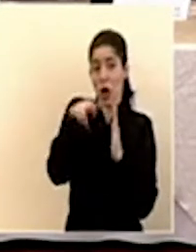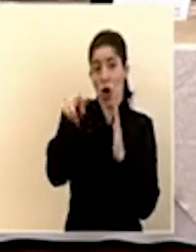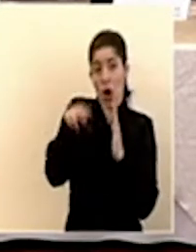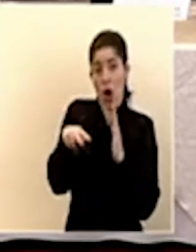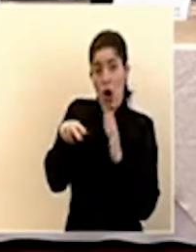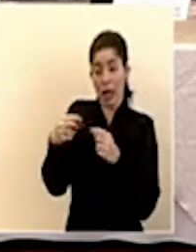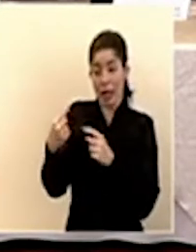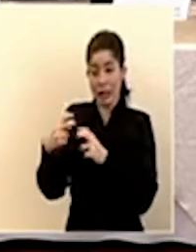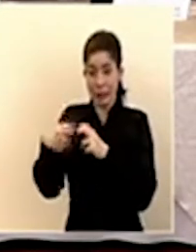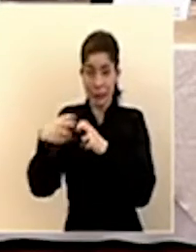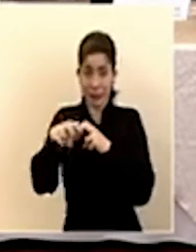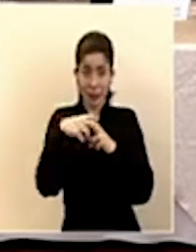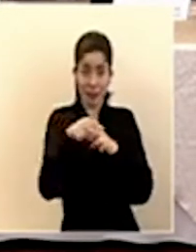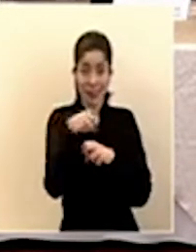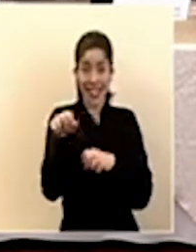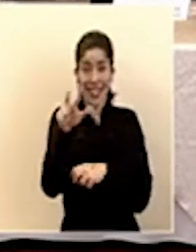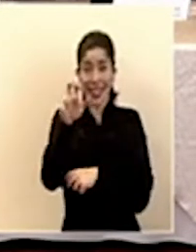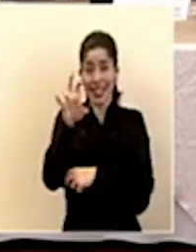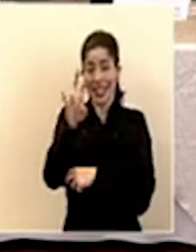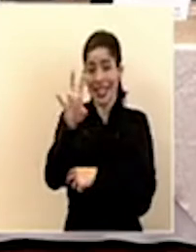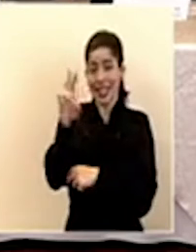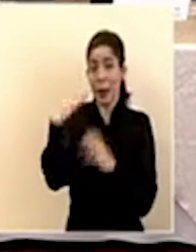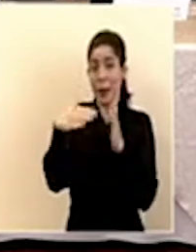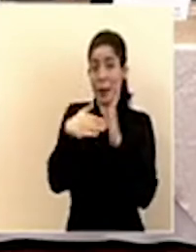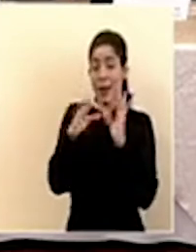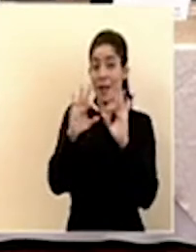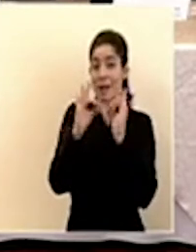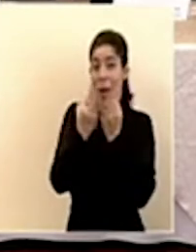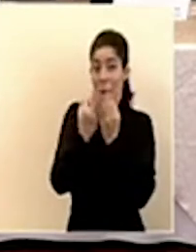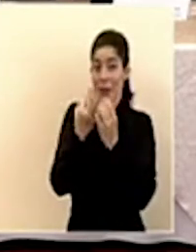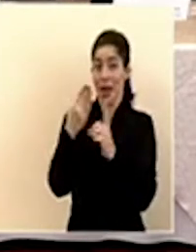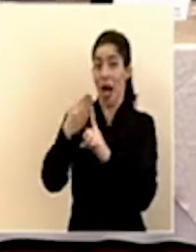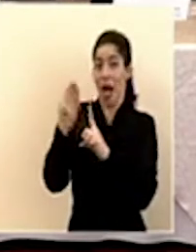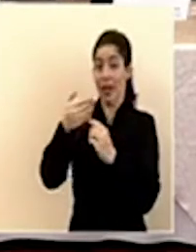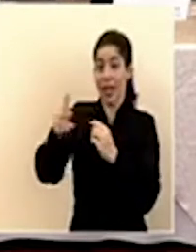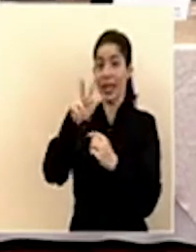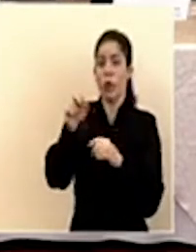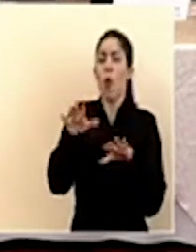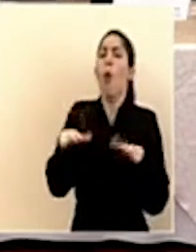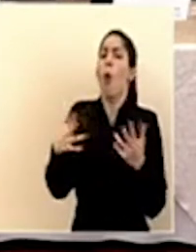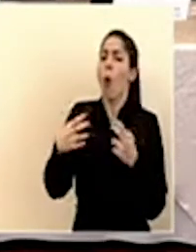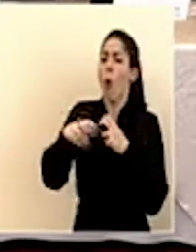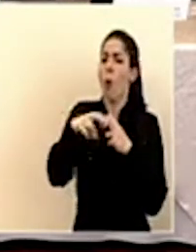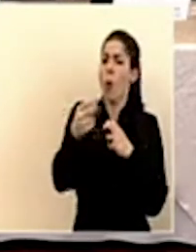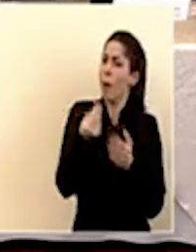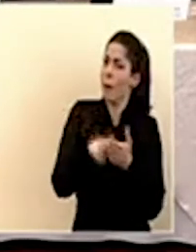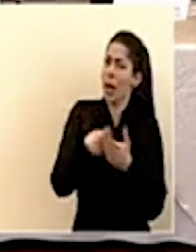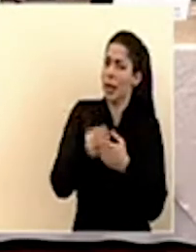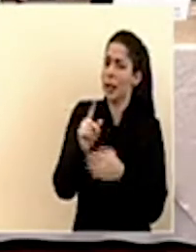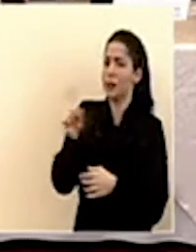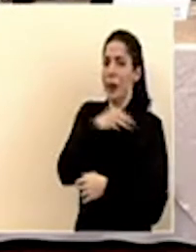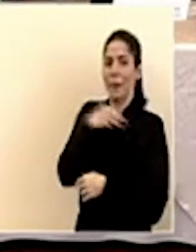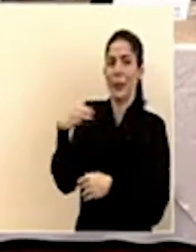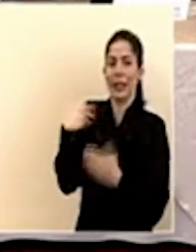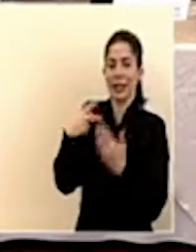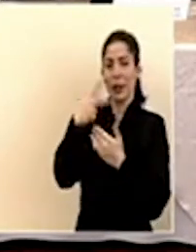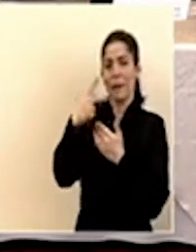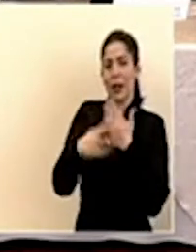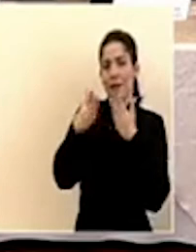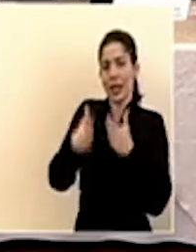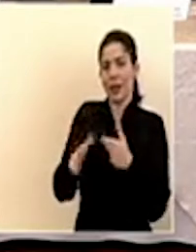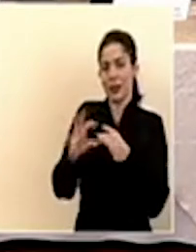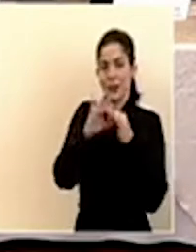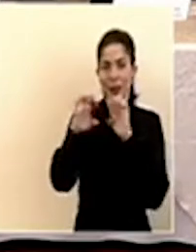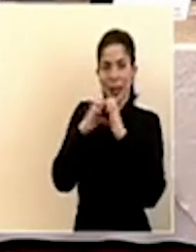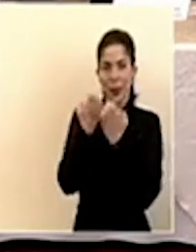377 mil familias afectadas durante estos tres meses? Señora Ministra de Planificación y Coordinadora del